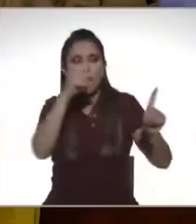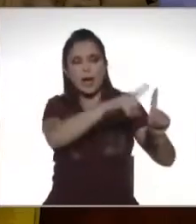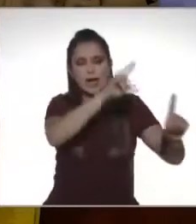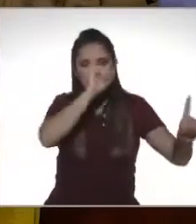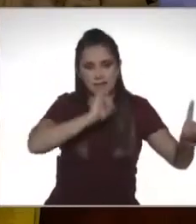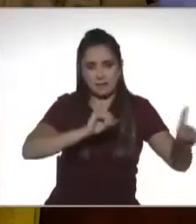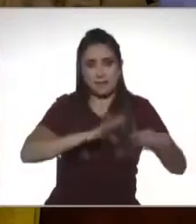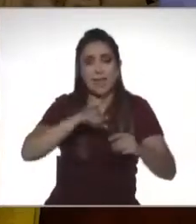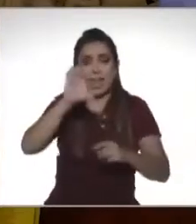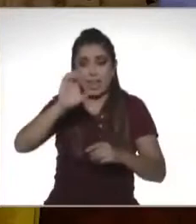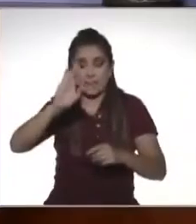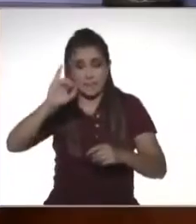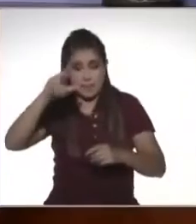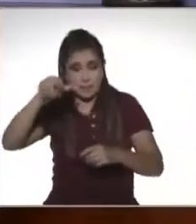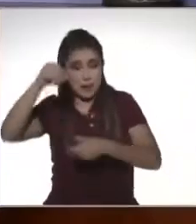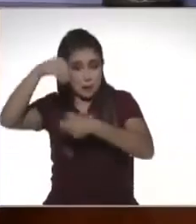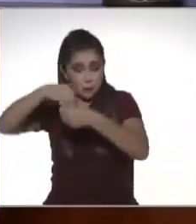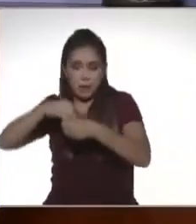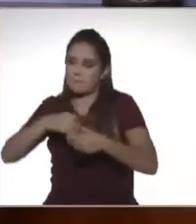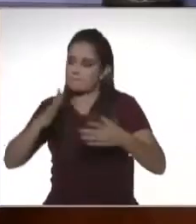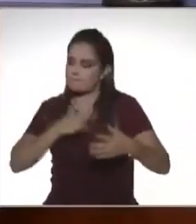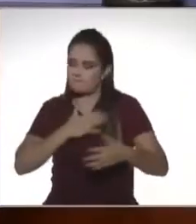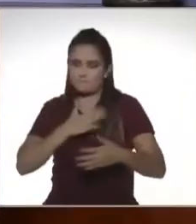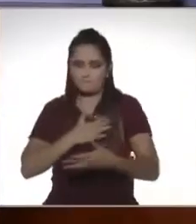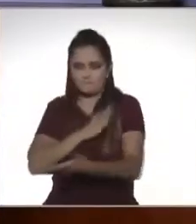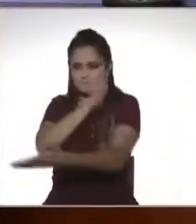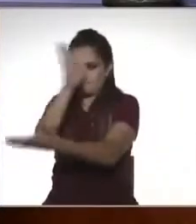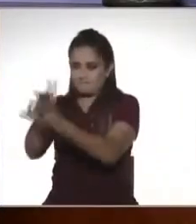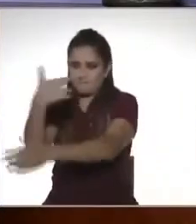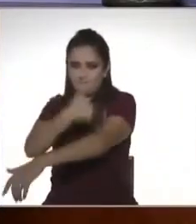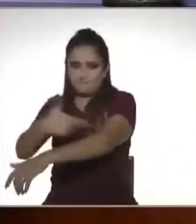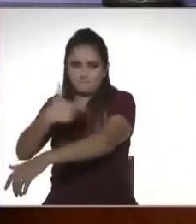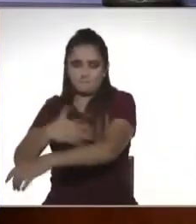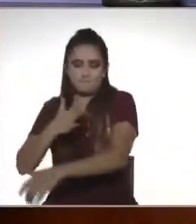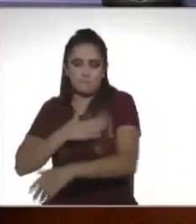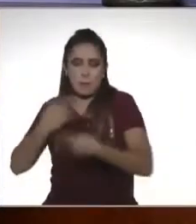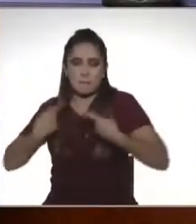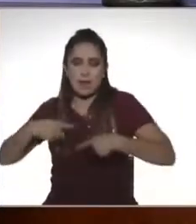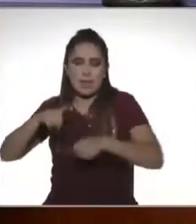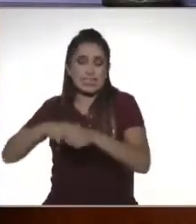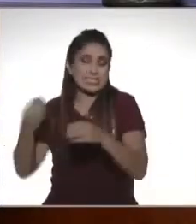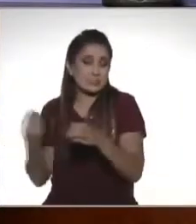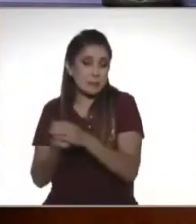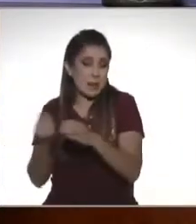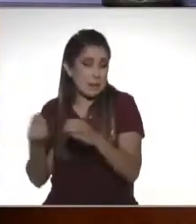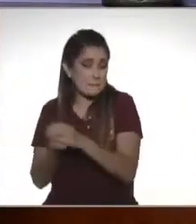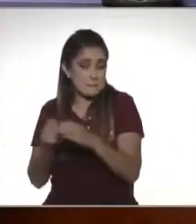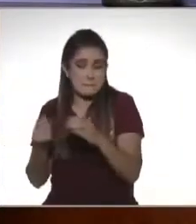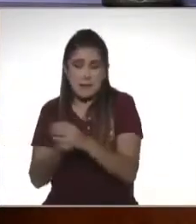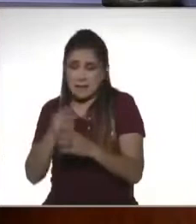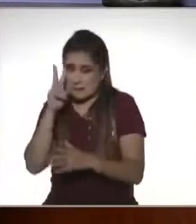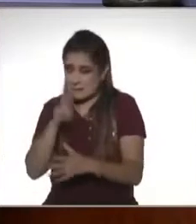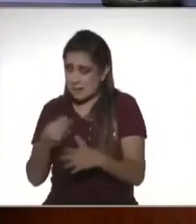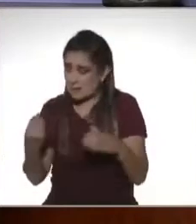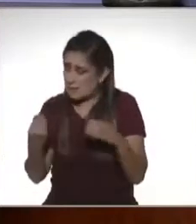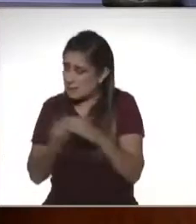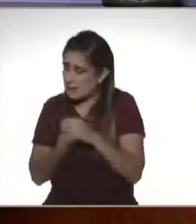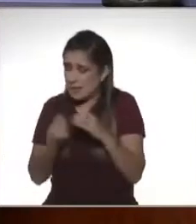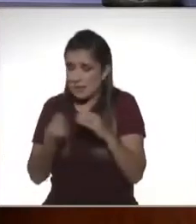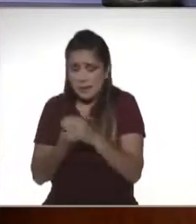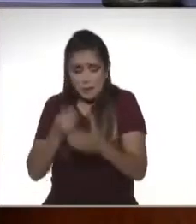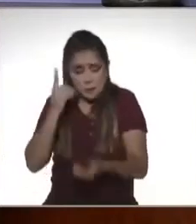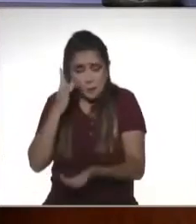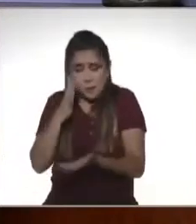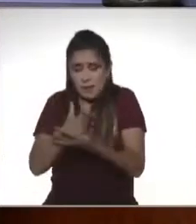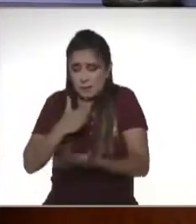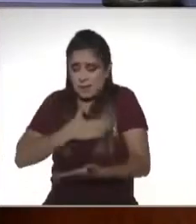La firma y la contraseña sí tienen que ser de manera directa porque es personalísima. Cuando decimos personalísima, es que tienes que ser